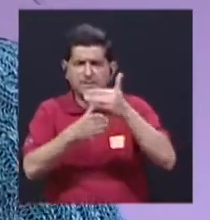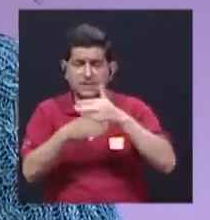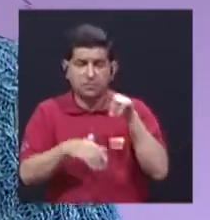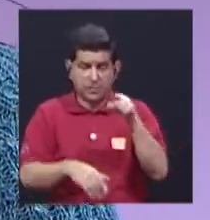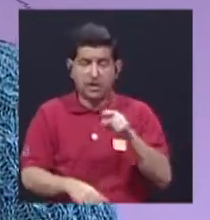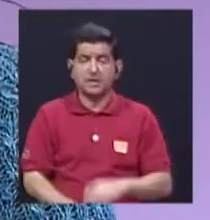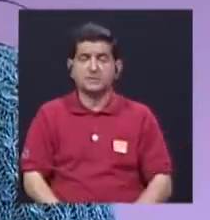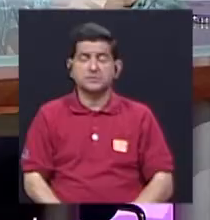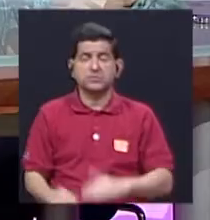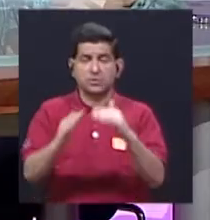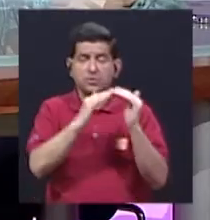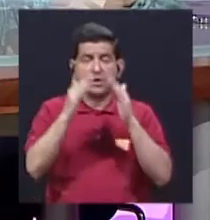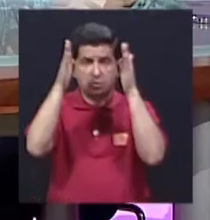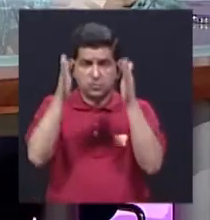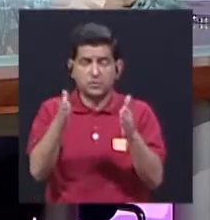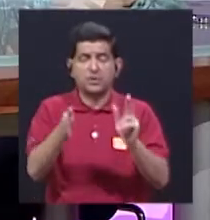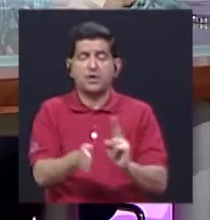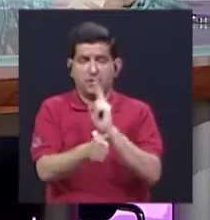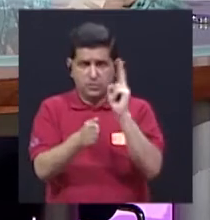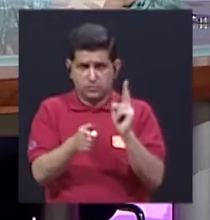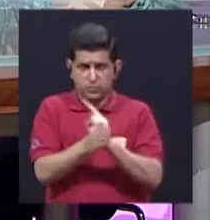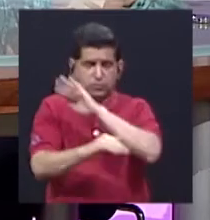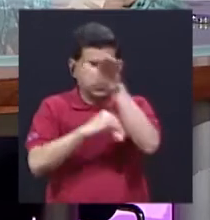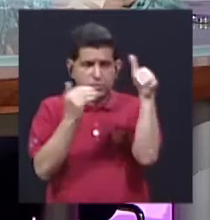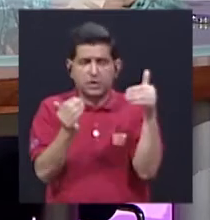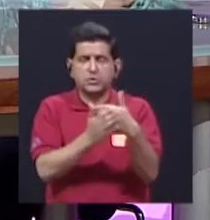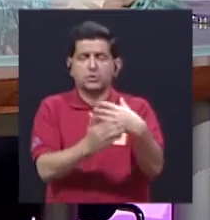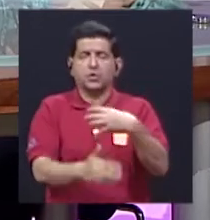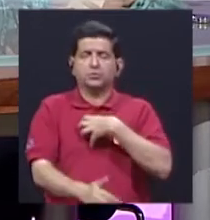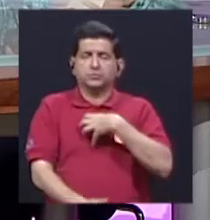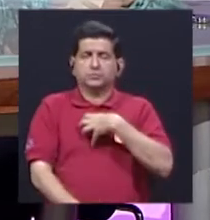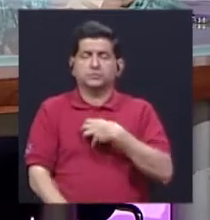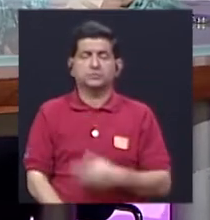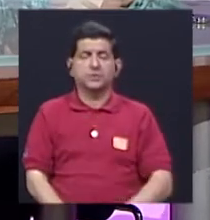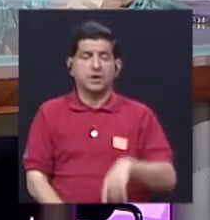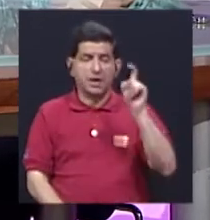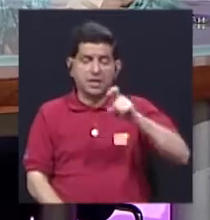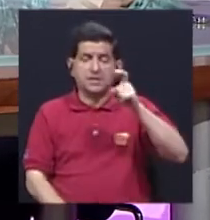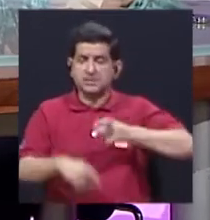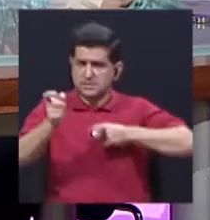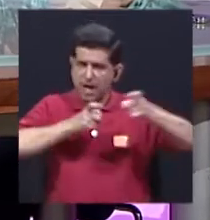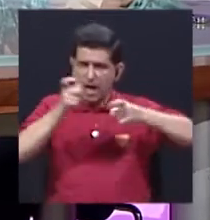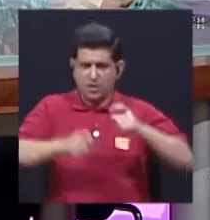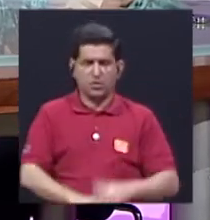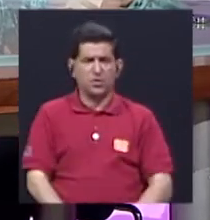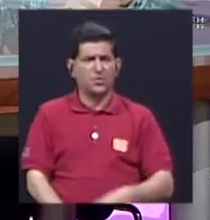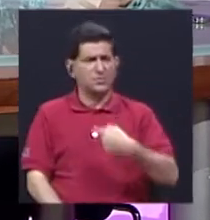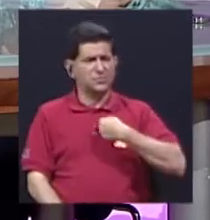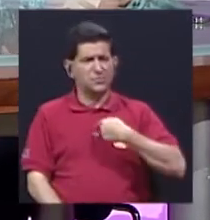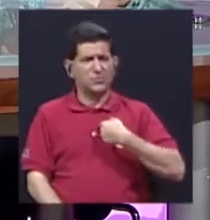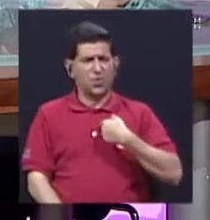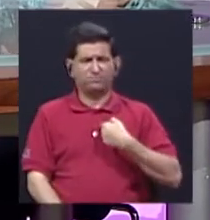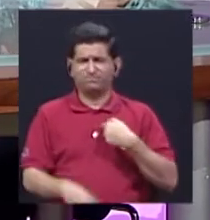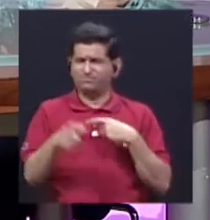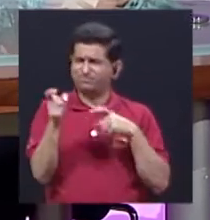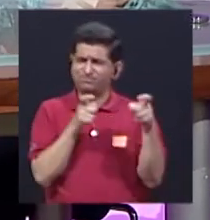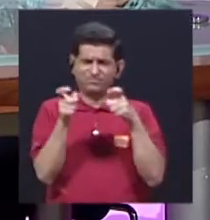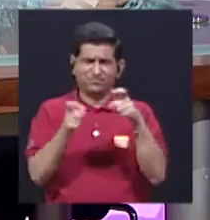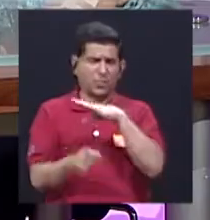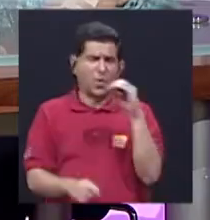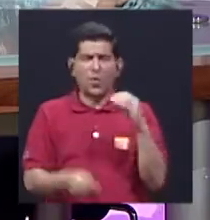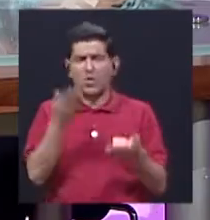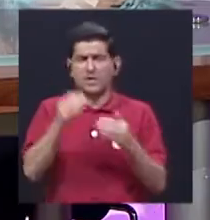bien que es de la ciudadanía, que nos pertenece a todos y que tiene que ser regulado. Porque si uno no lo regula o lo